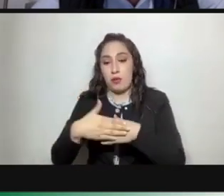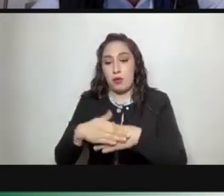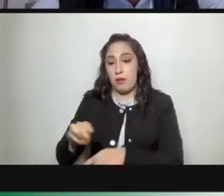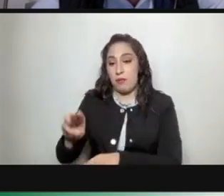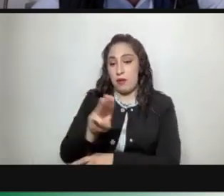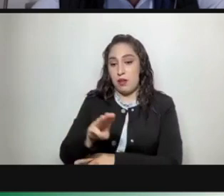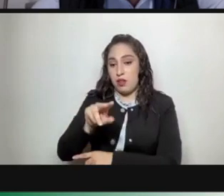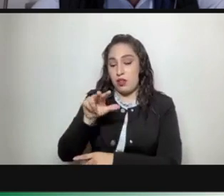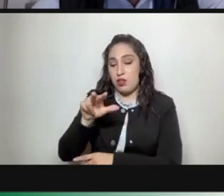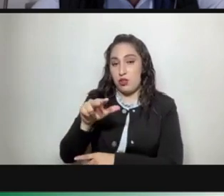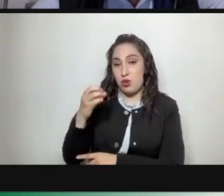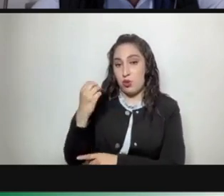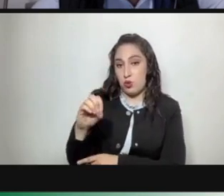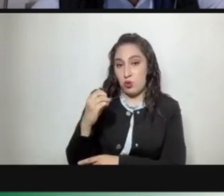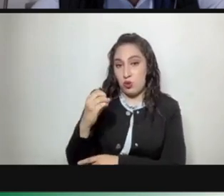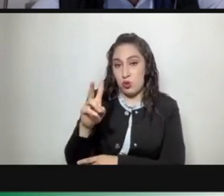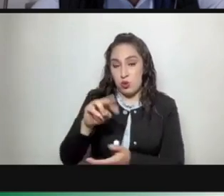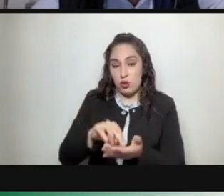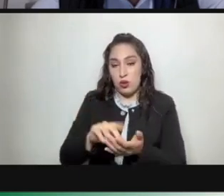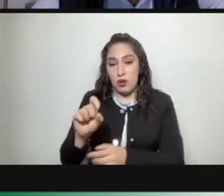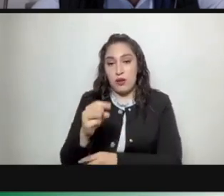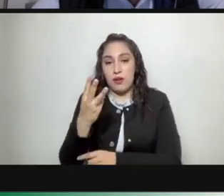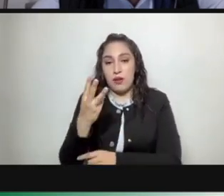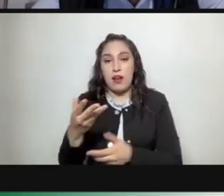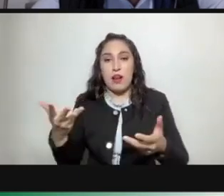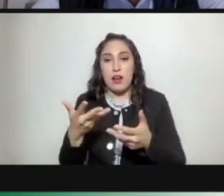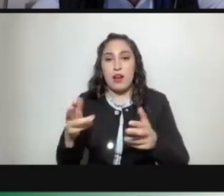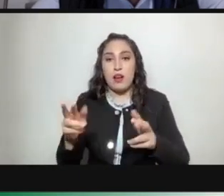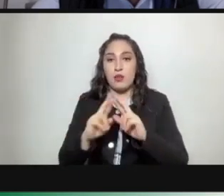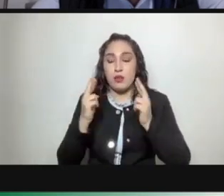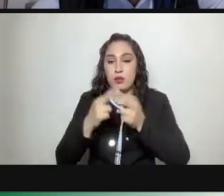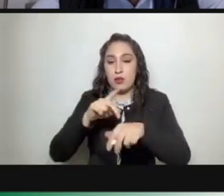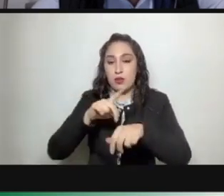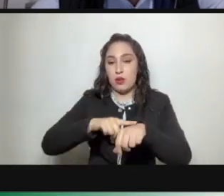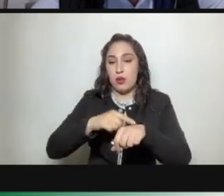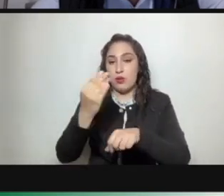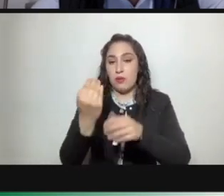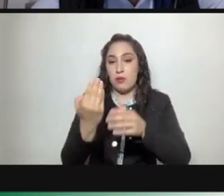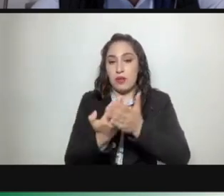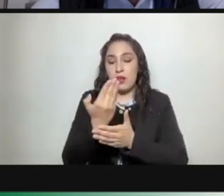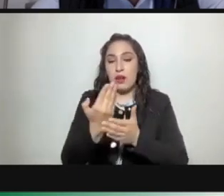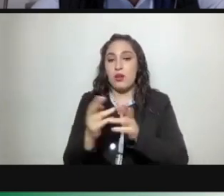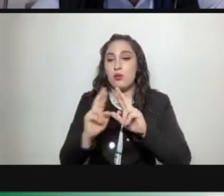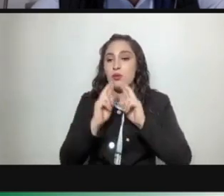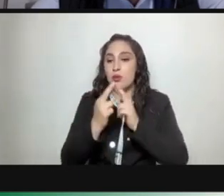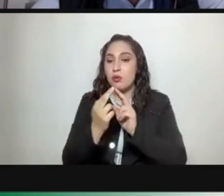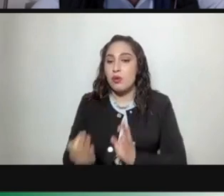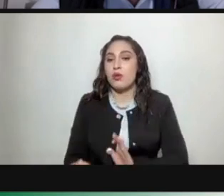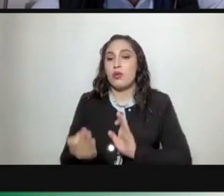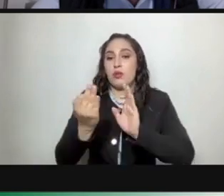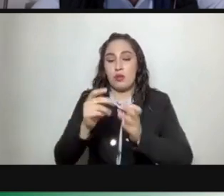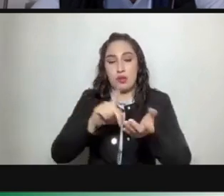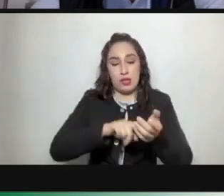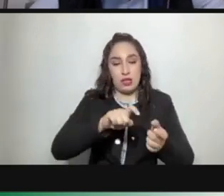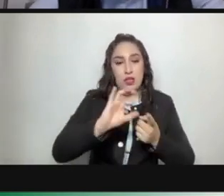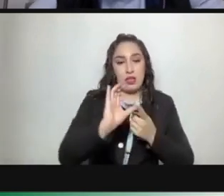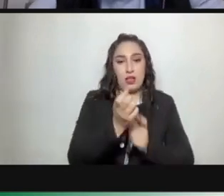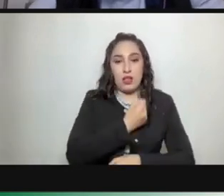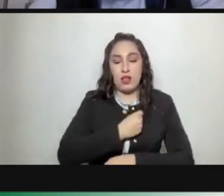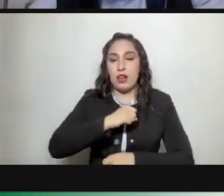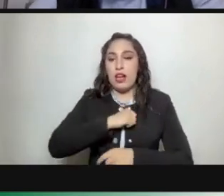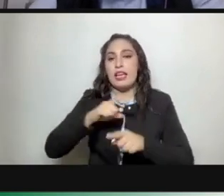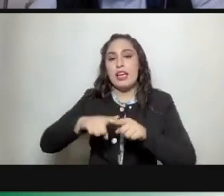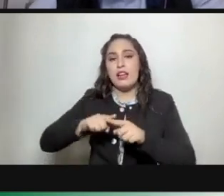dieciocho de octubre de trepente años se llevará a cabo a las nueve horas la comparecencia ante esta comisión de la persona